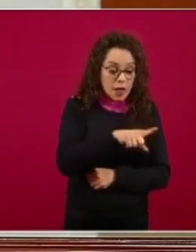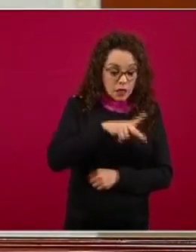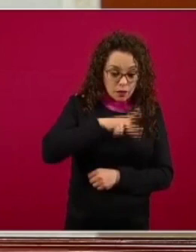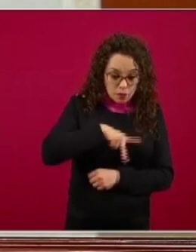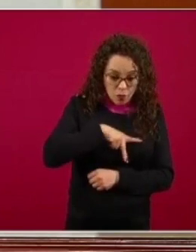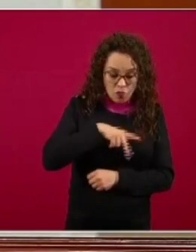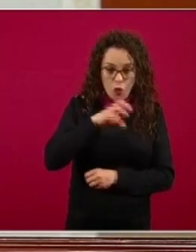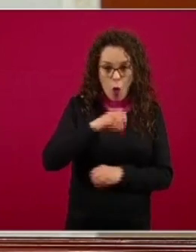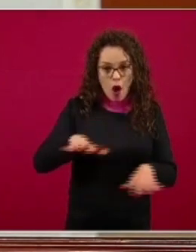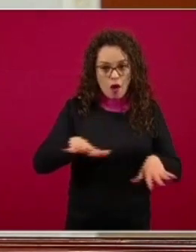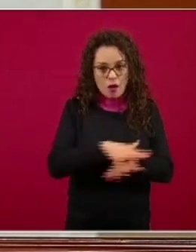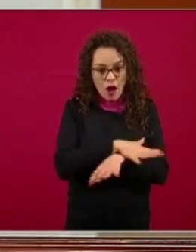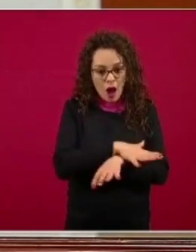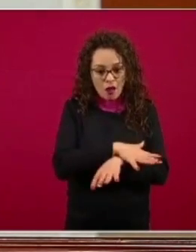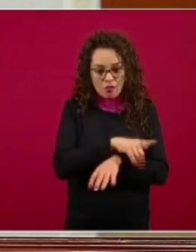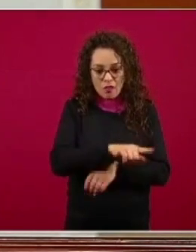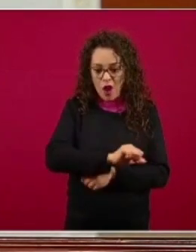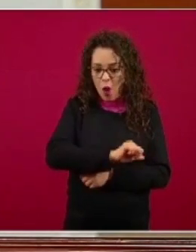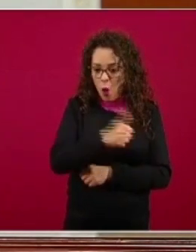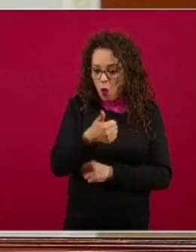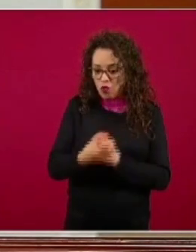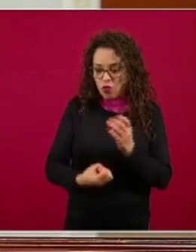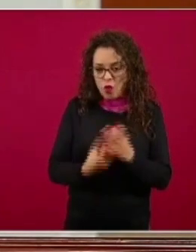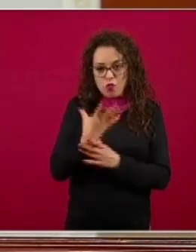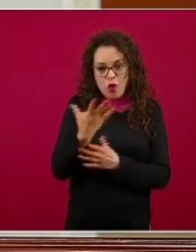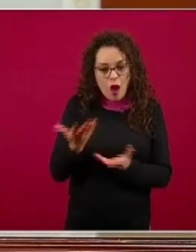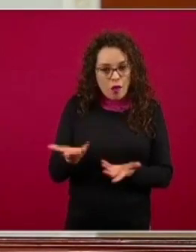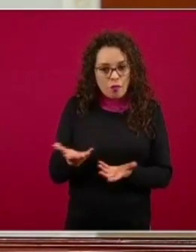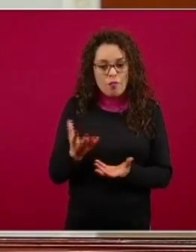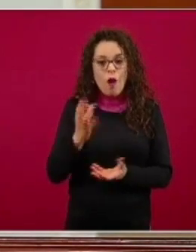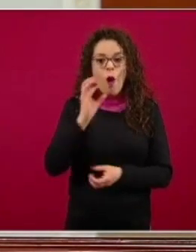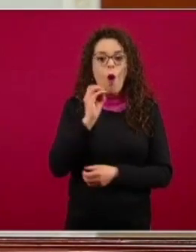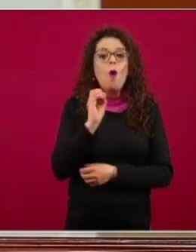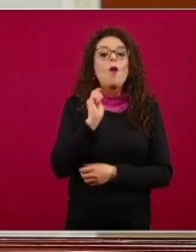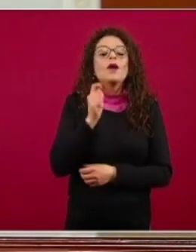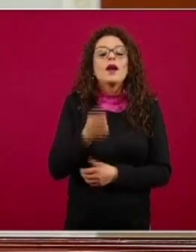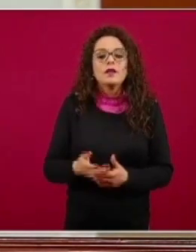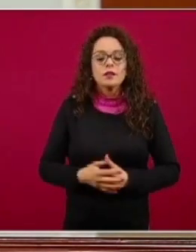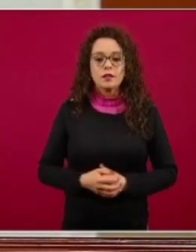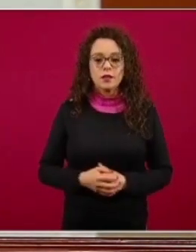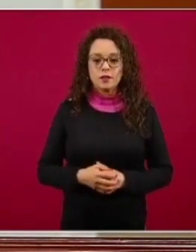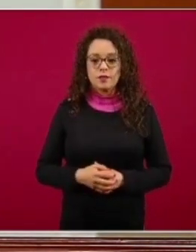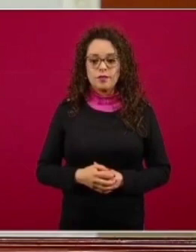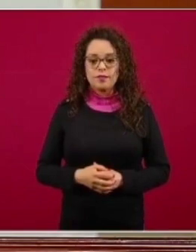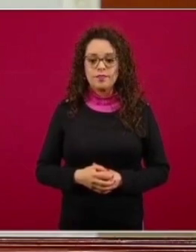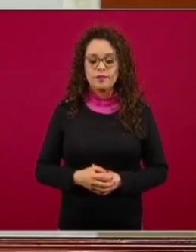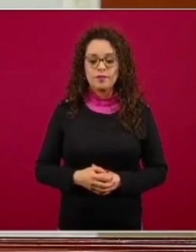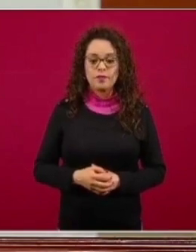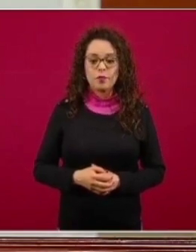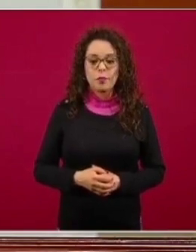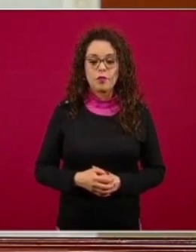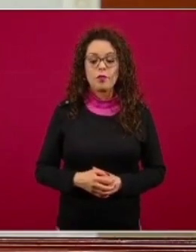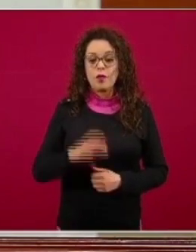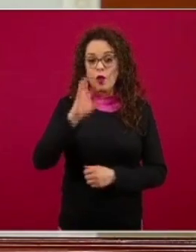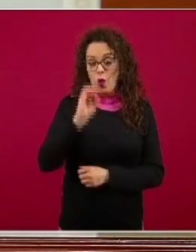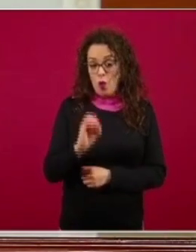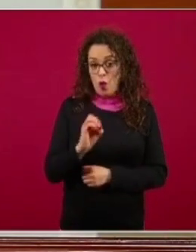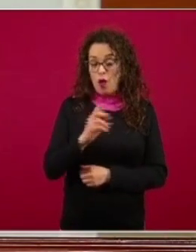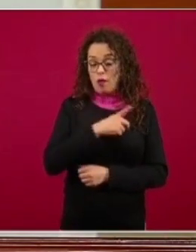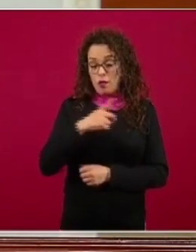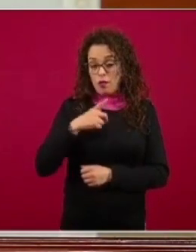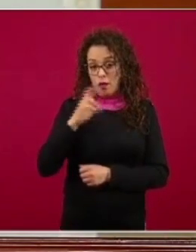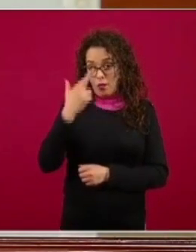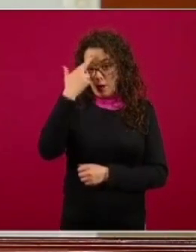mutación o incluso hay que recordar la posibilidad de que el RNA